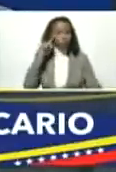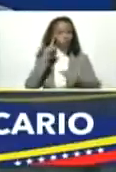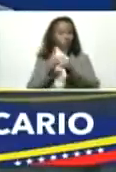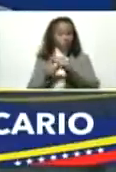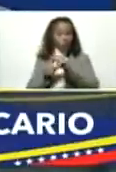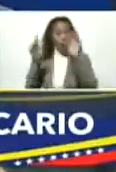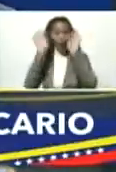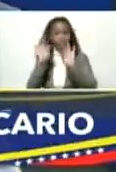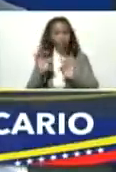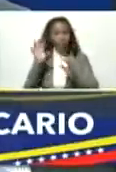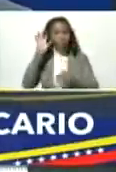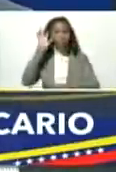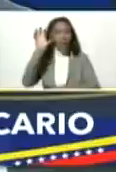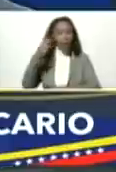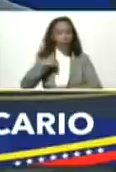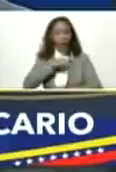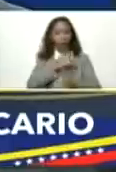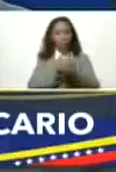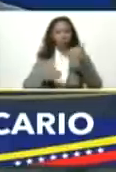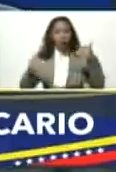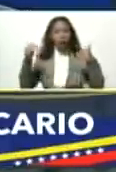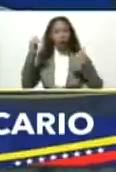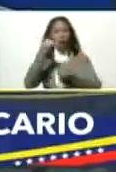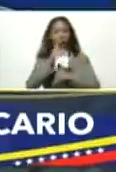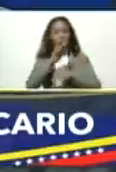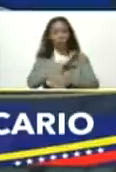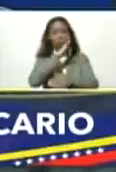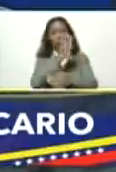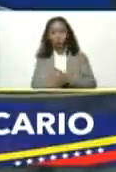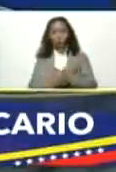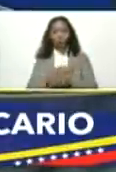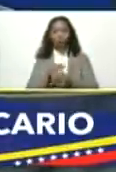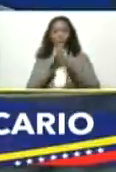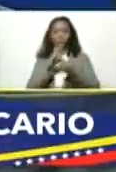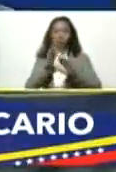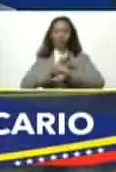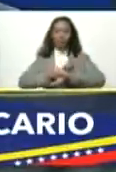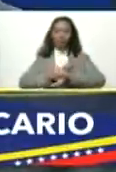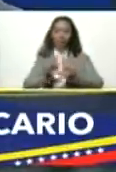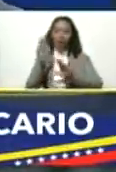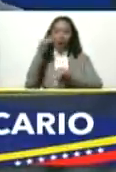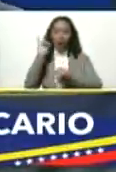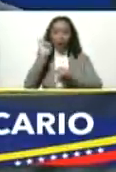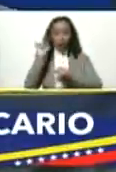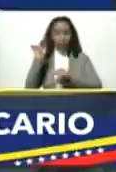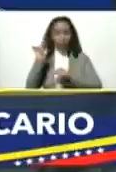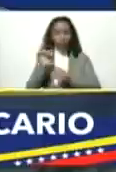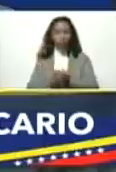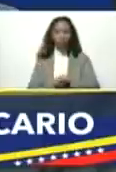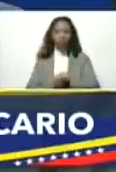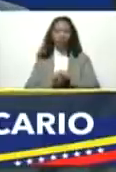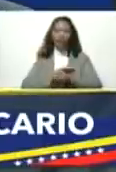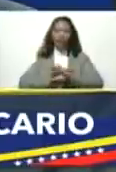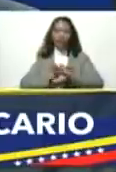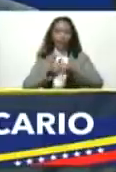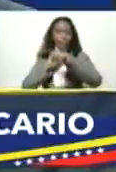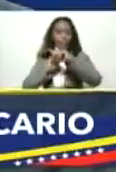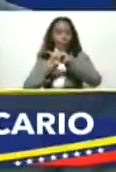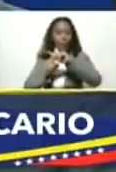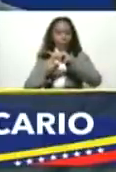sentido de nación como nuestra mayor fortaleza los resultados ya están allí ya se perciben